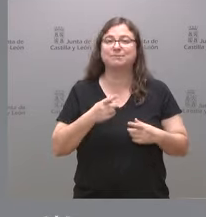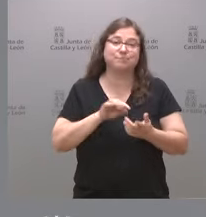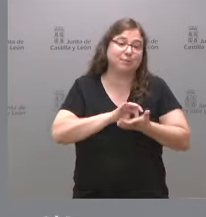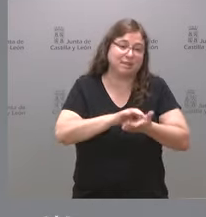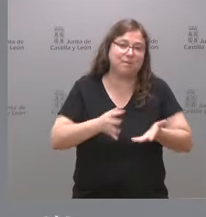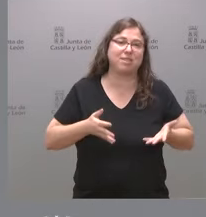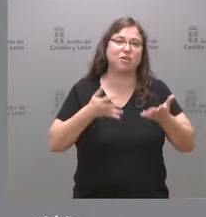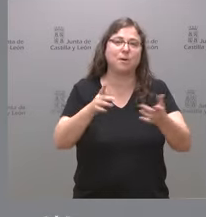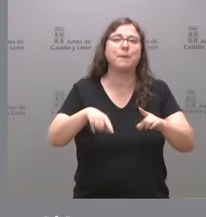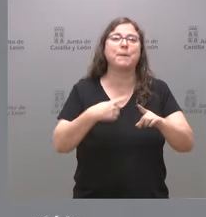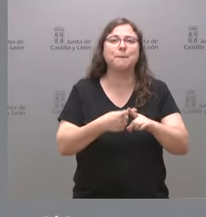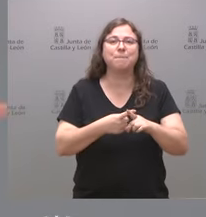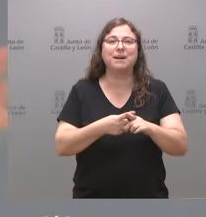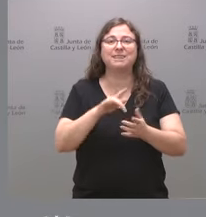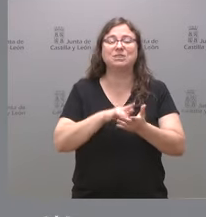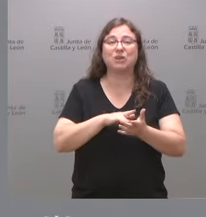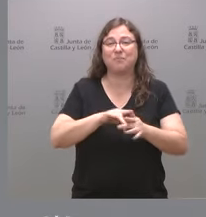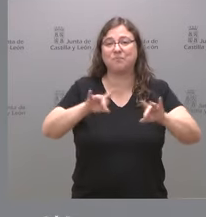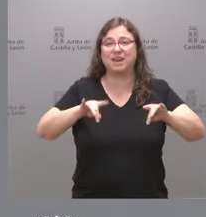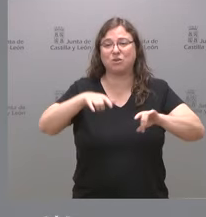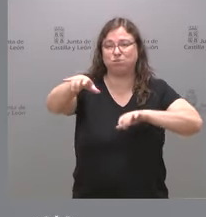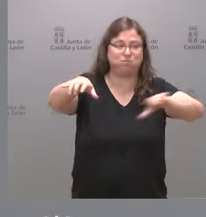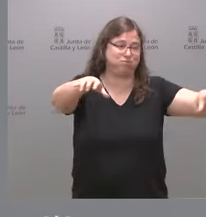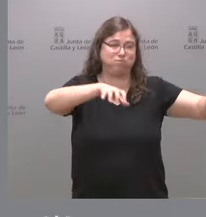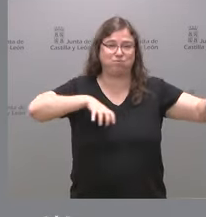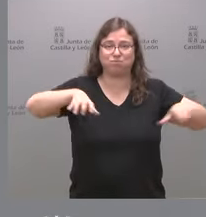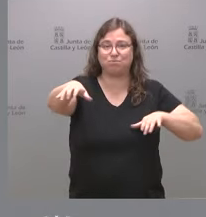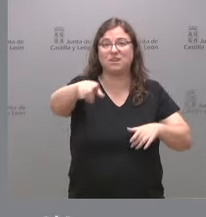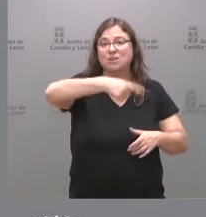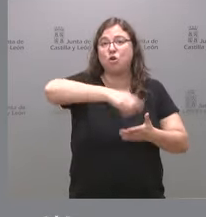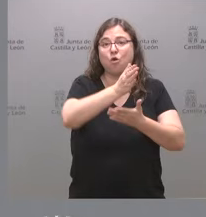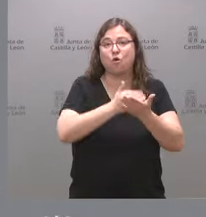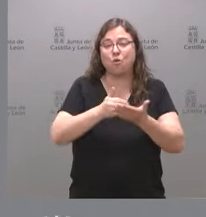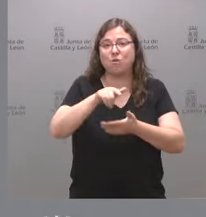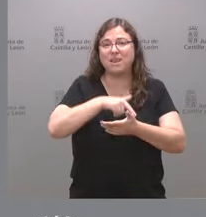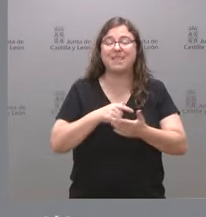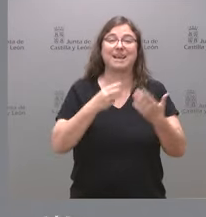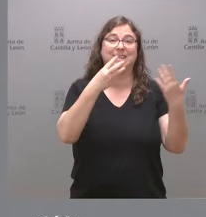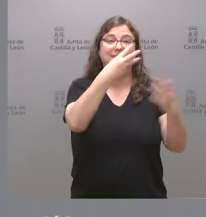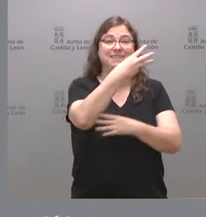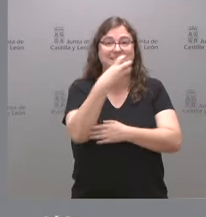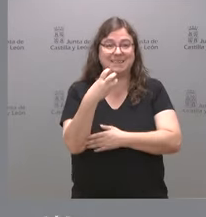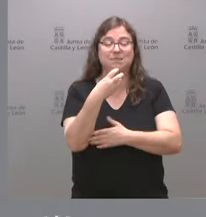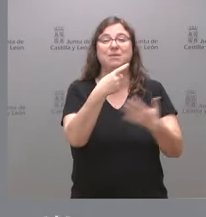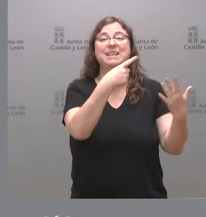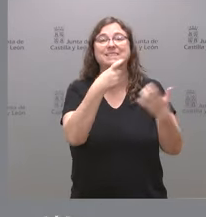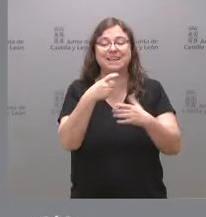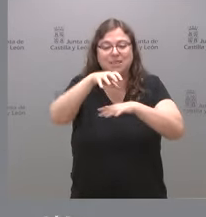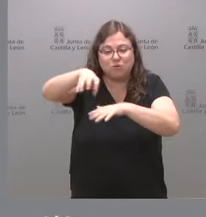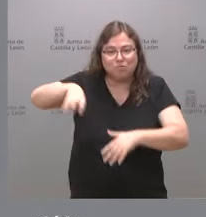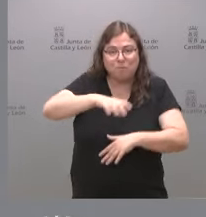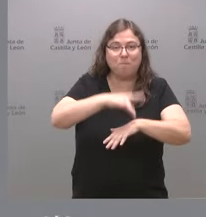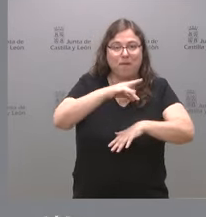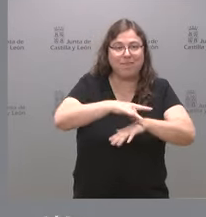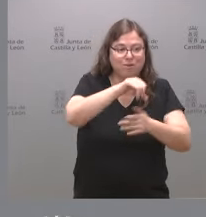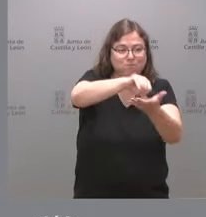de este servicio, pero también con la dispersión de nuestros territorios. El tener en nuestra comunidad autónoma más de 3.600 consultorios locales también